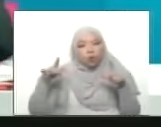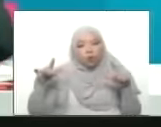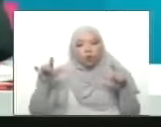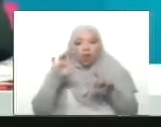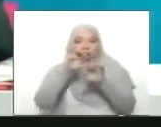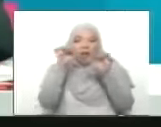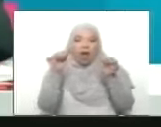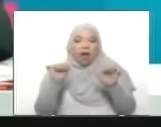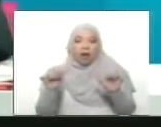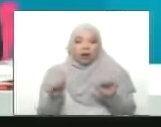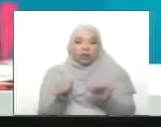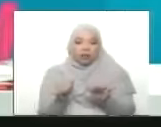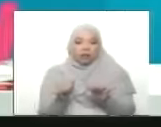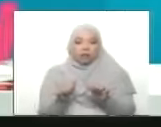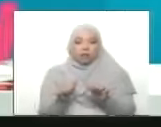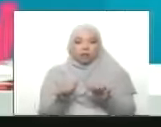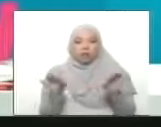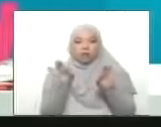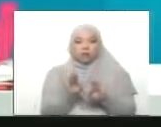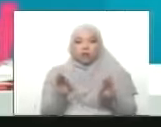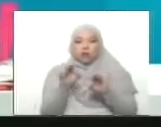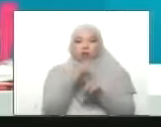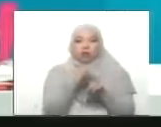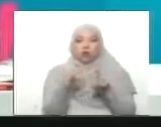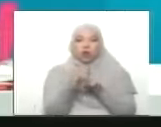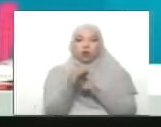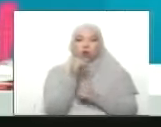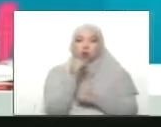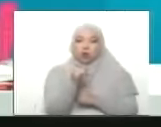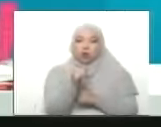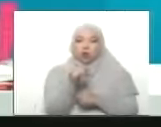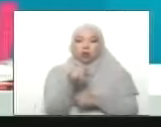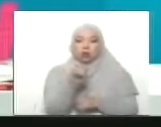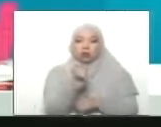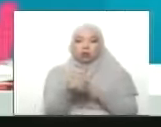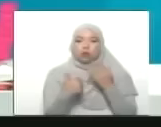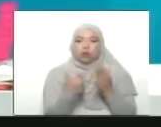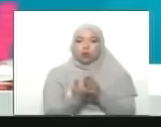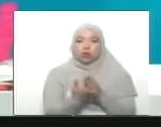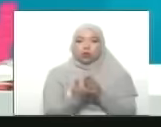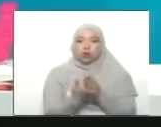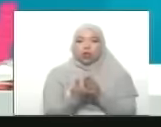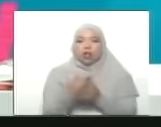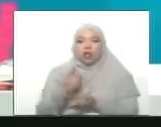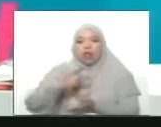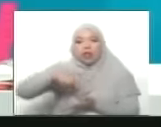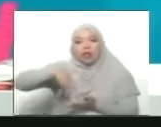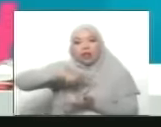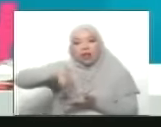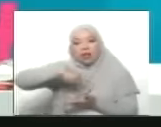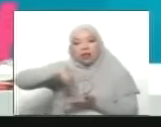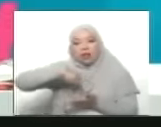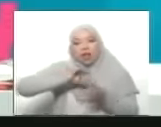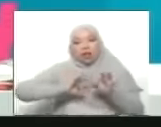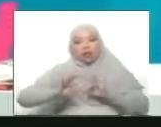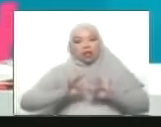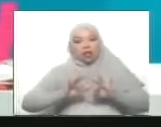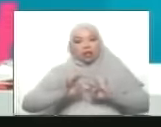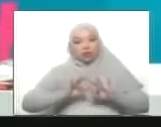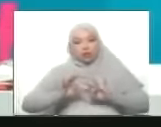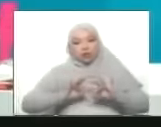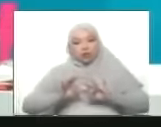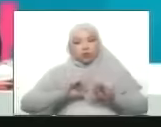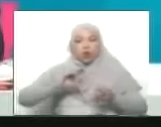y que desde la cultura desde la danza desde el teatro desde la poesía desde la